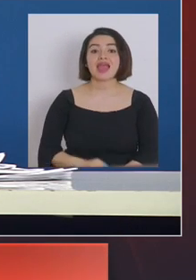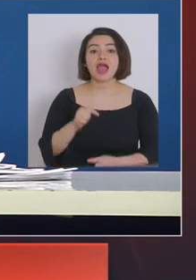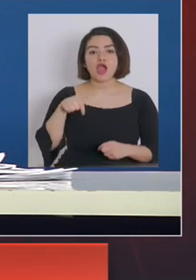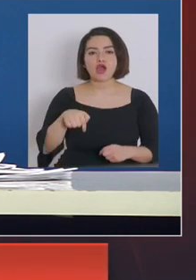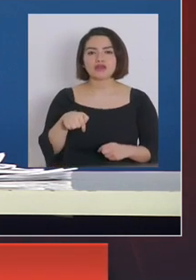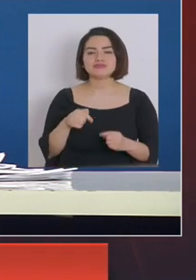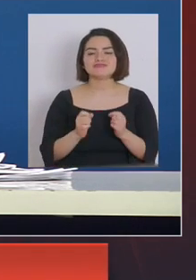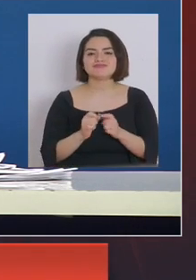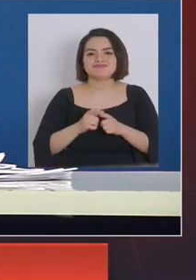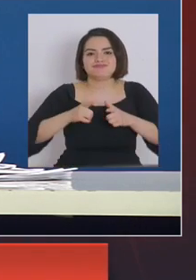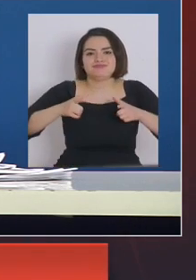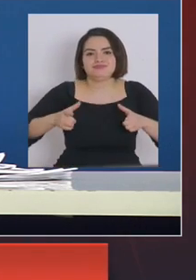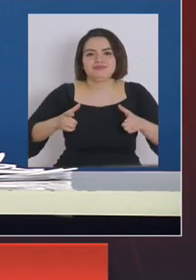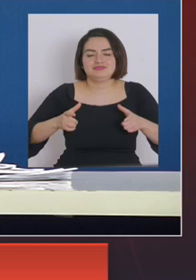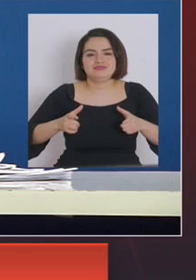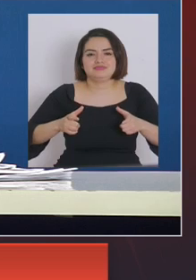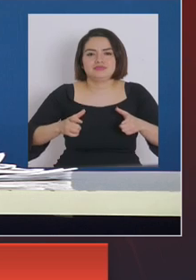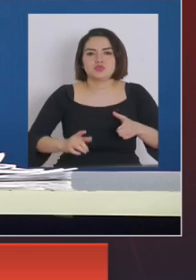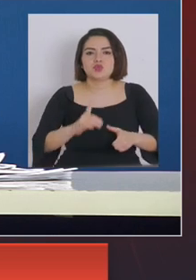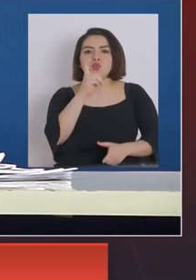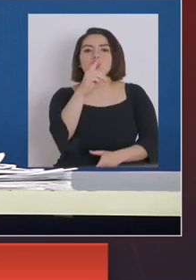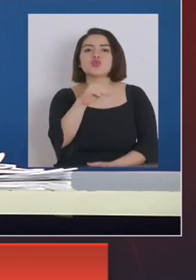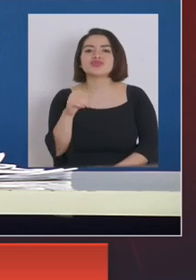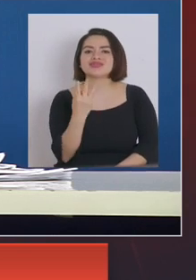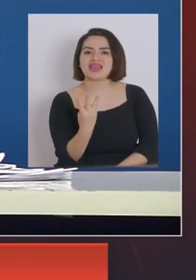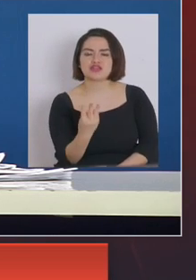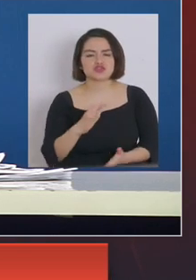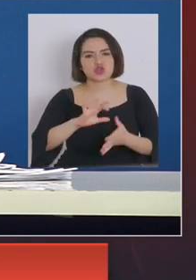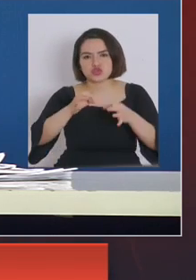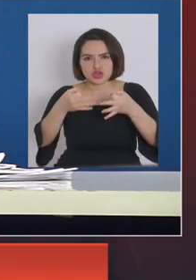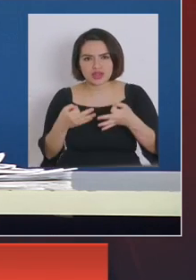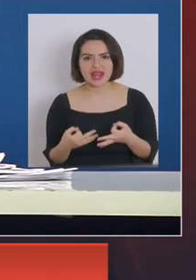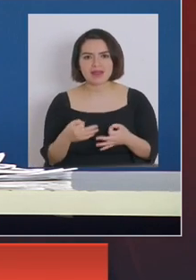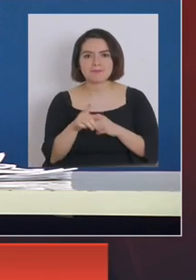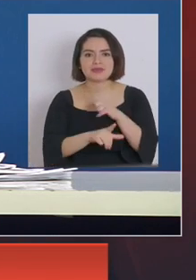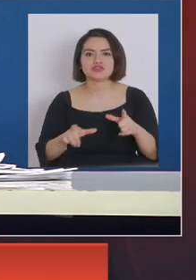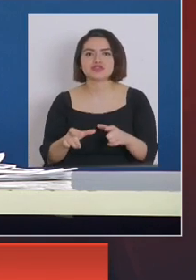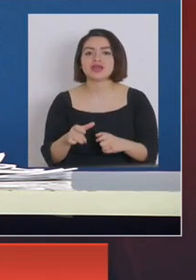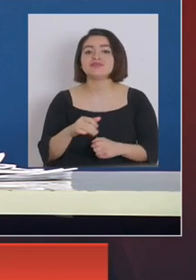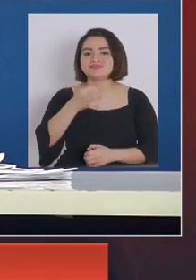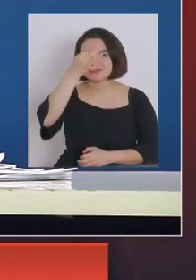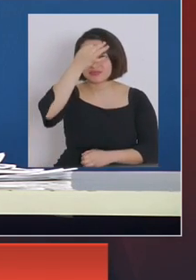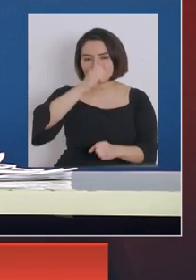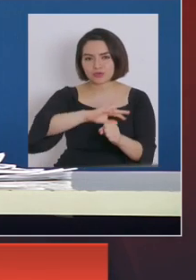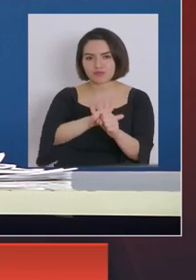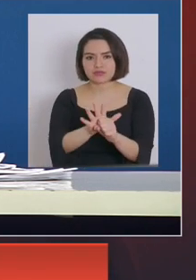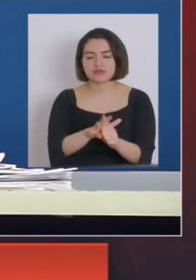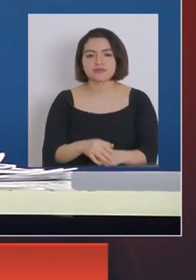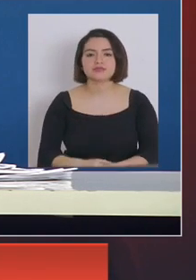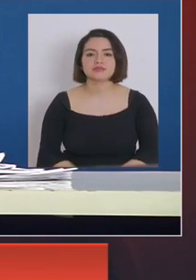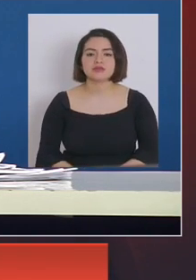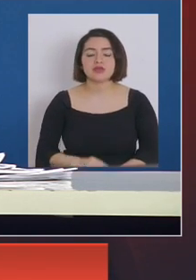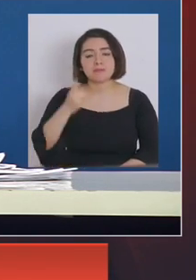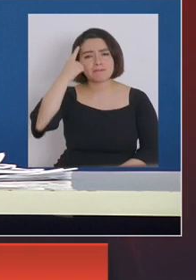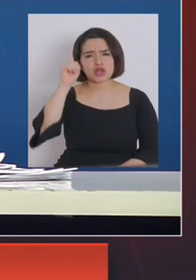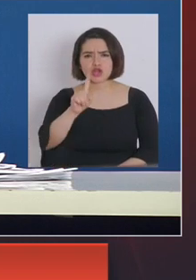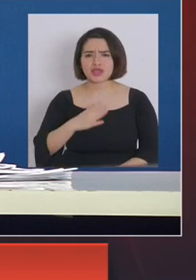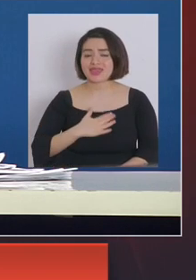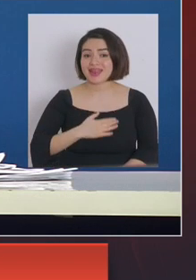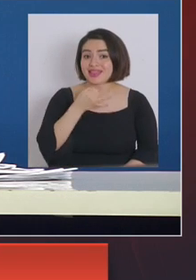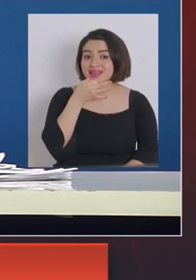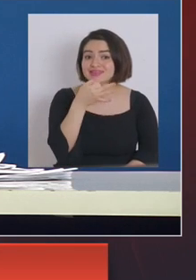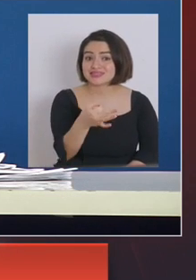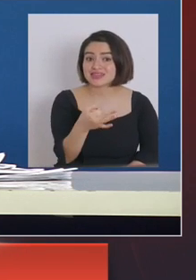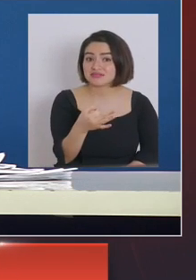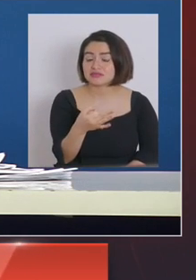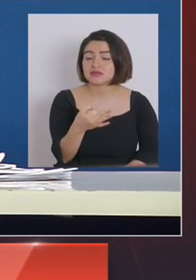de todos los casos. Por lo tanto, es un escenario diferente. Sin embargo, no quiero decir que no vayamos